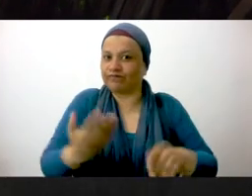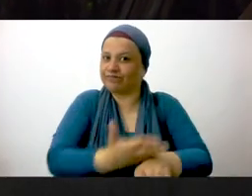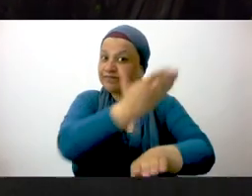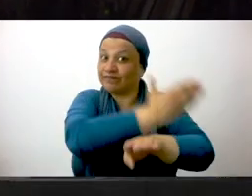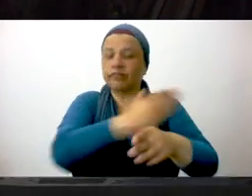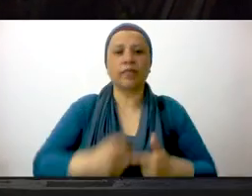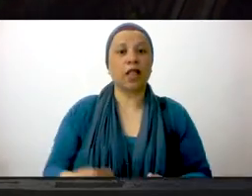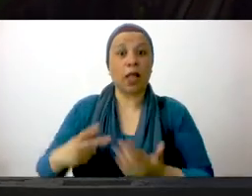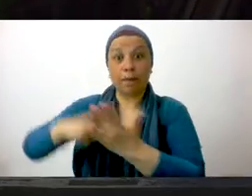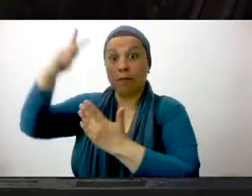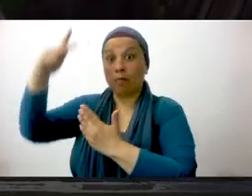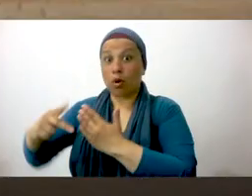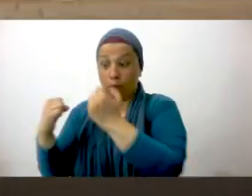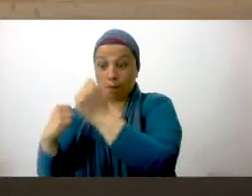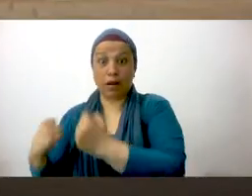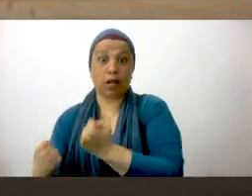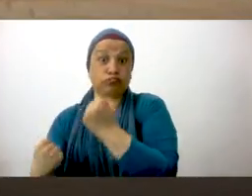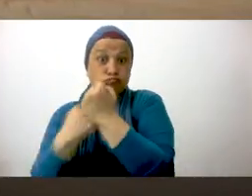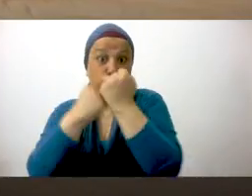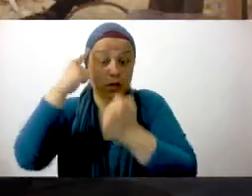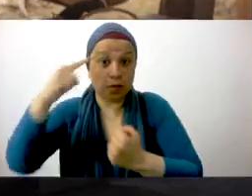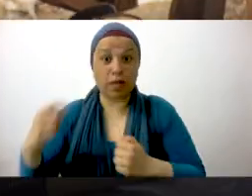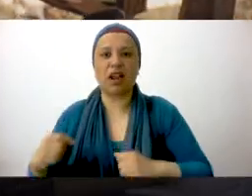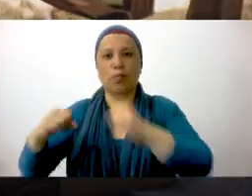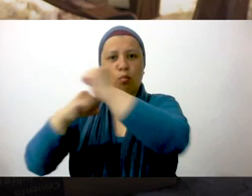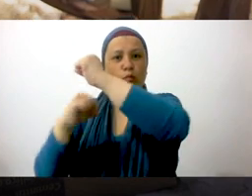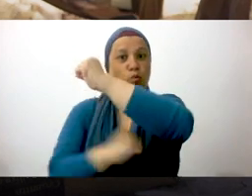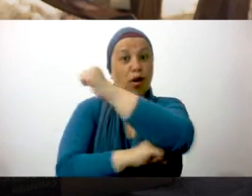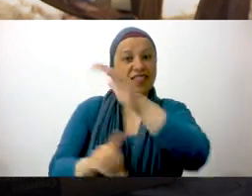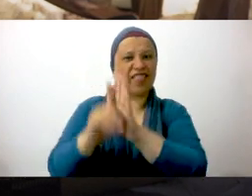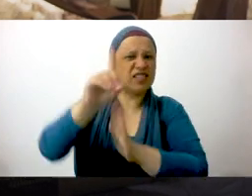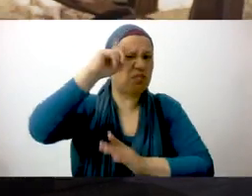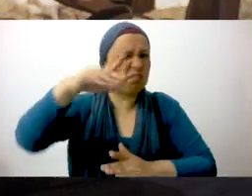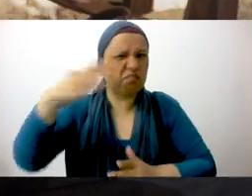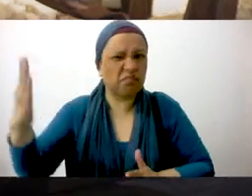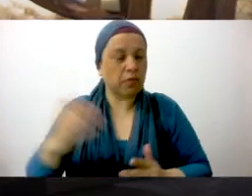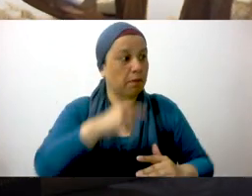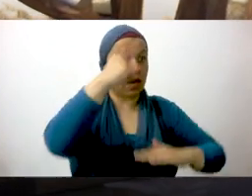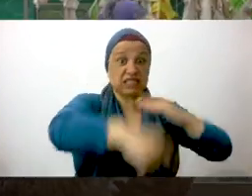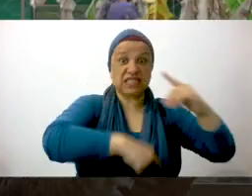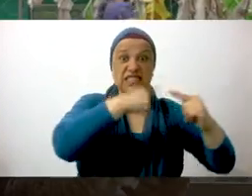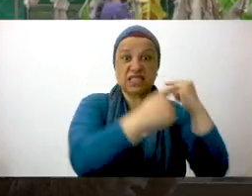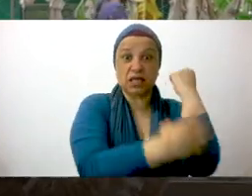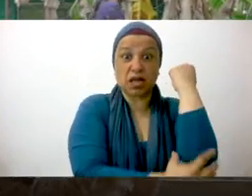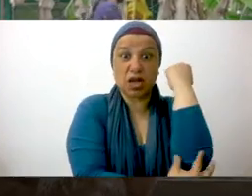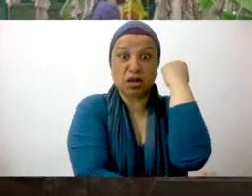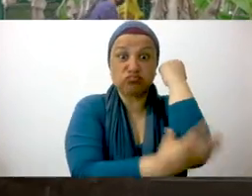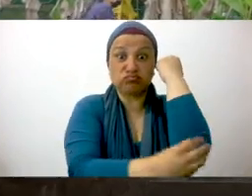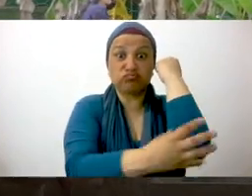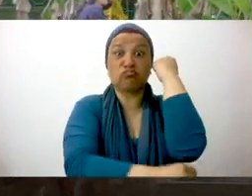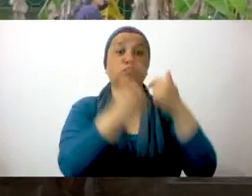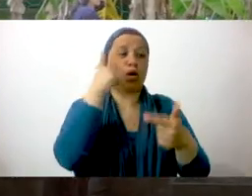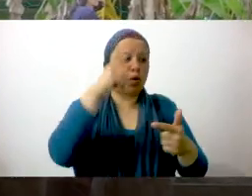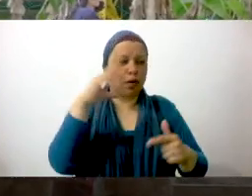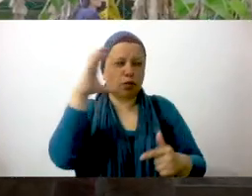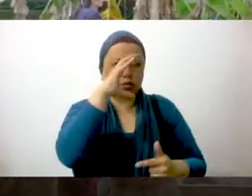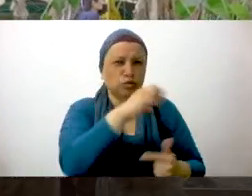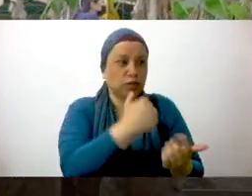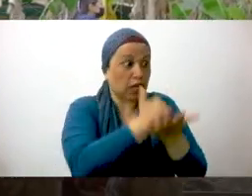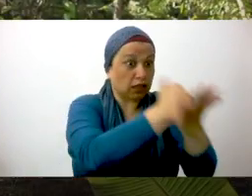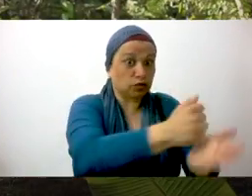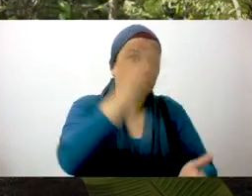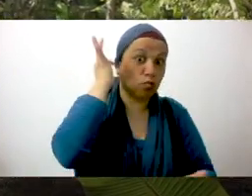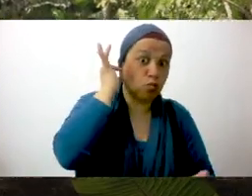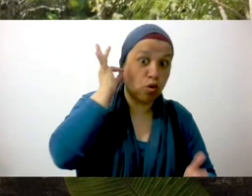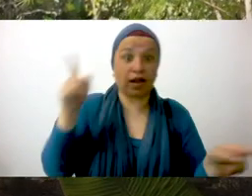El Programa Conjunto Fortalecimiento de la Estrategia Puente al Desarrollo para Romper el Ciclo de Pobreza a Nivel Local con Perspectiva